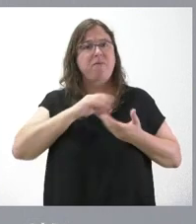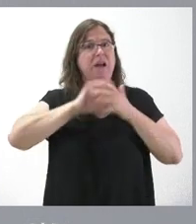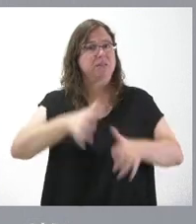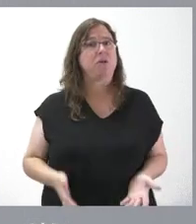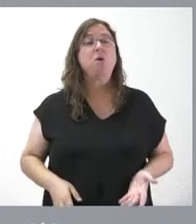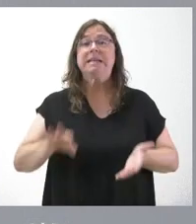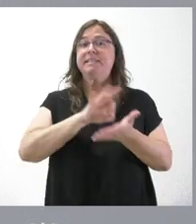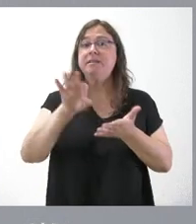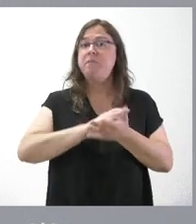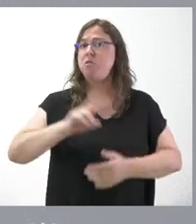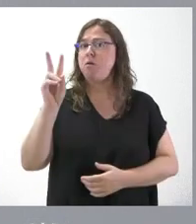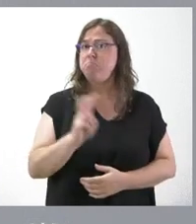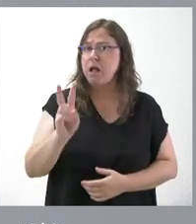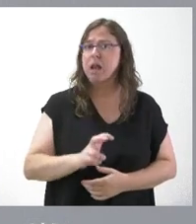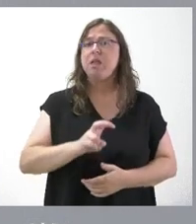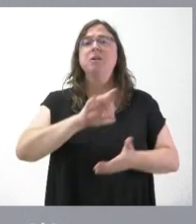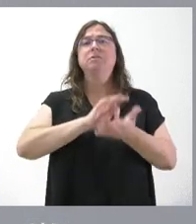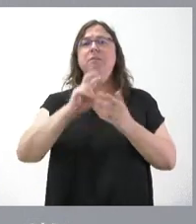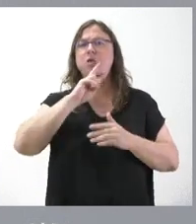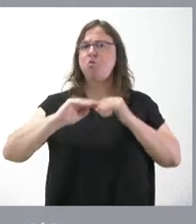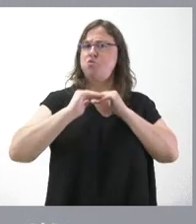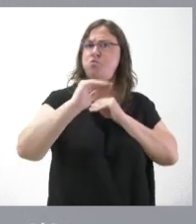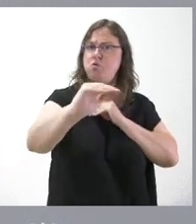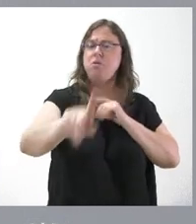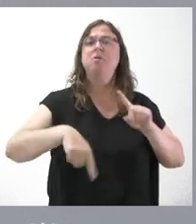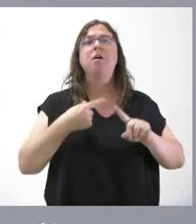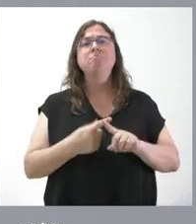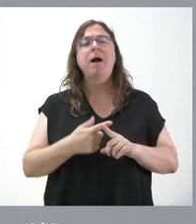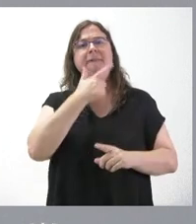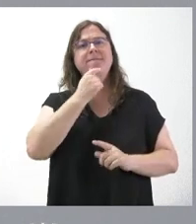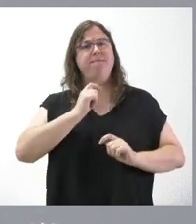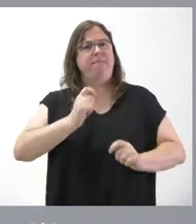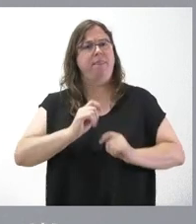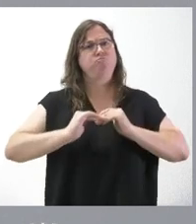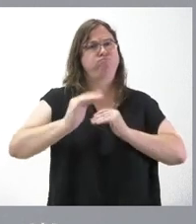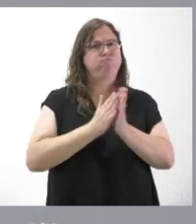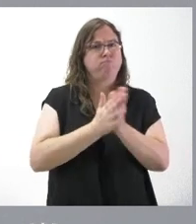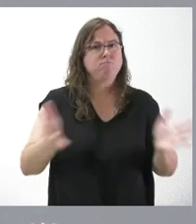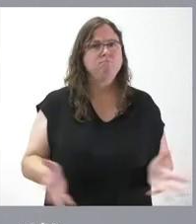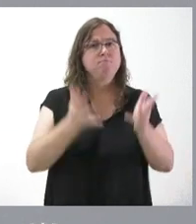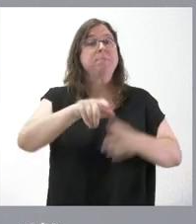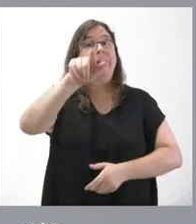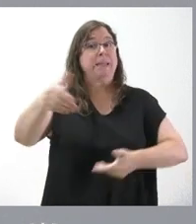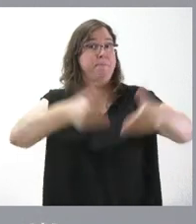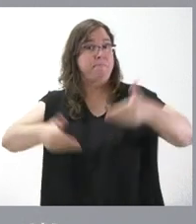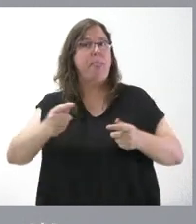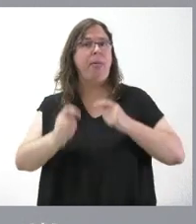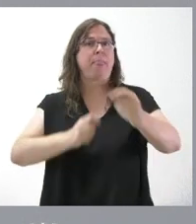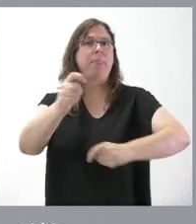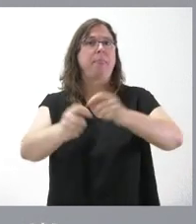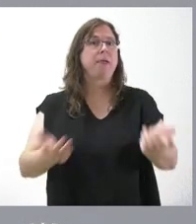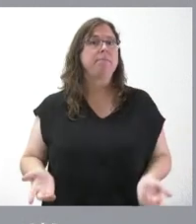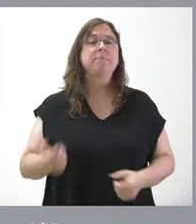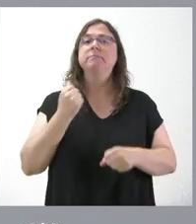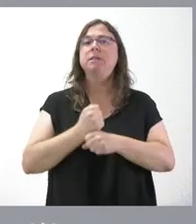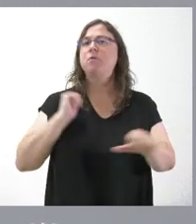servicio de utilidad, un servicio de estabilidad, un servicio para favorecer aquello que la gente nos está demandando y ese es el trabajo